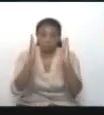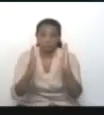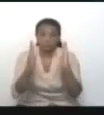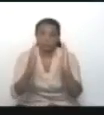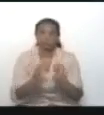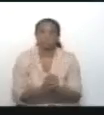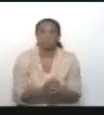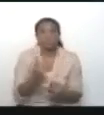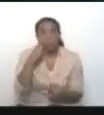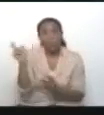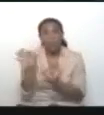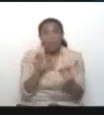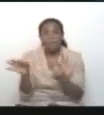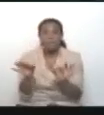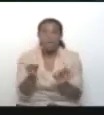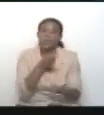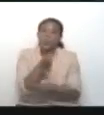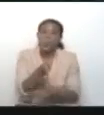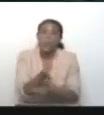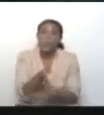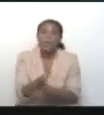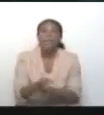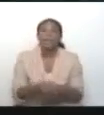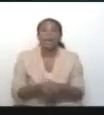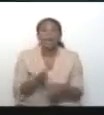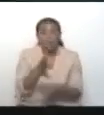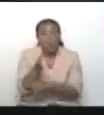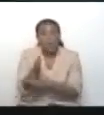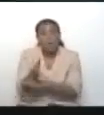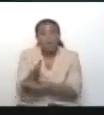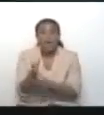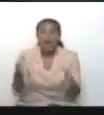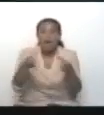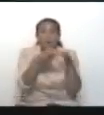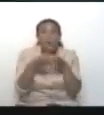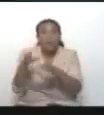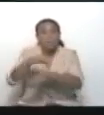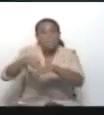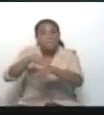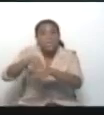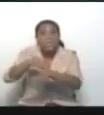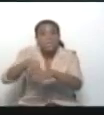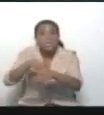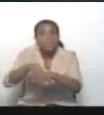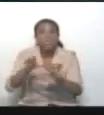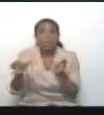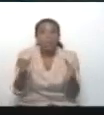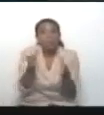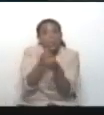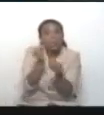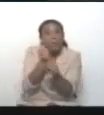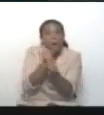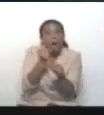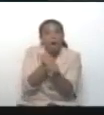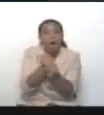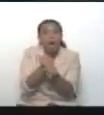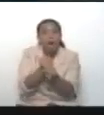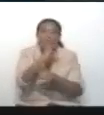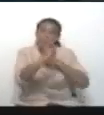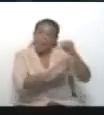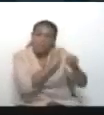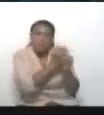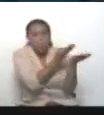Yo iba frecuentemente a reuniones allí de ministros, de equipos de trabajo, recibía delegaciones